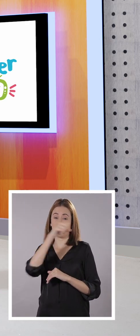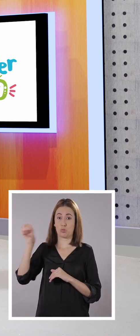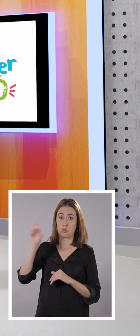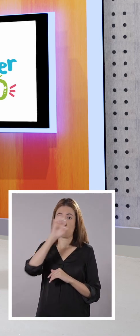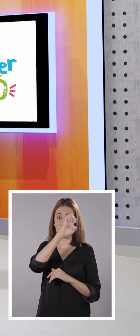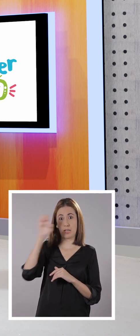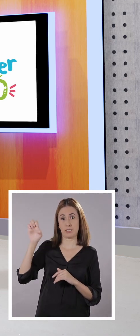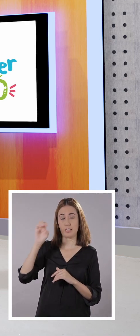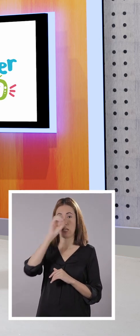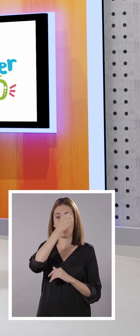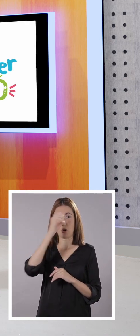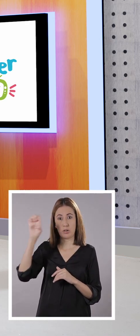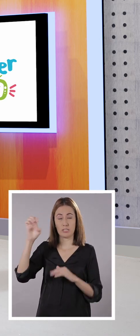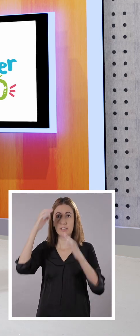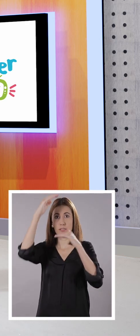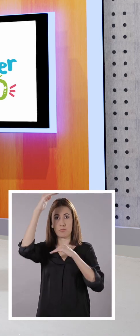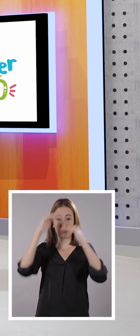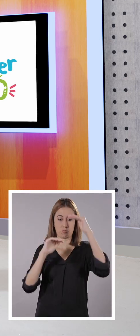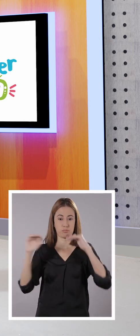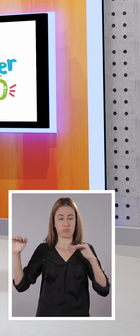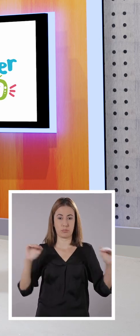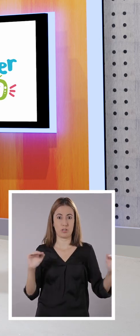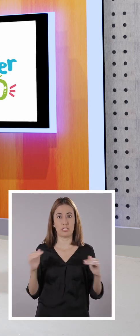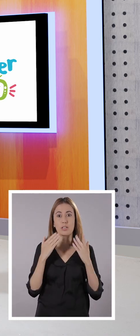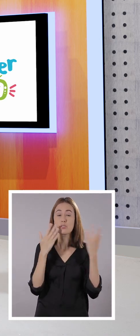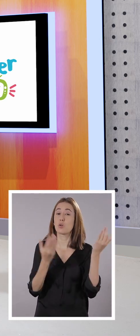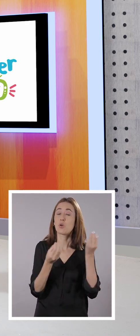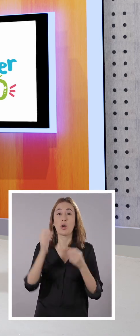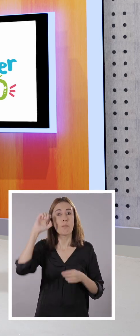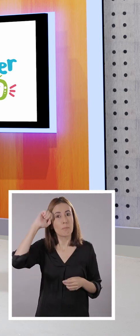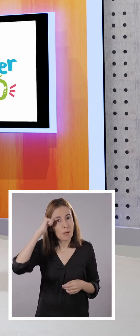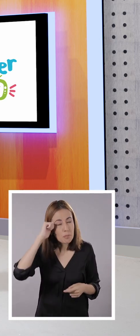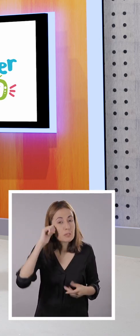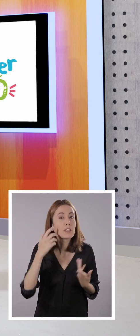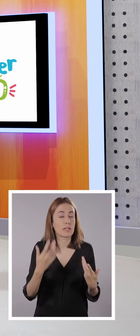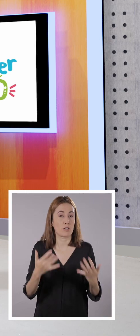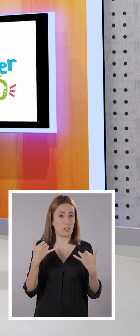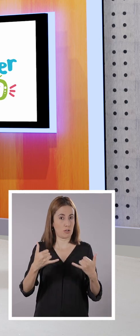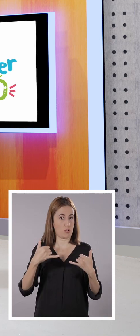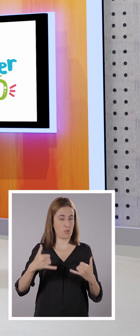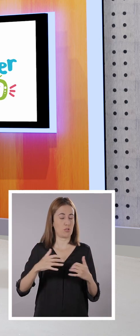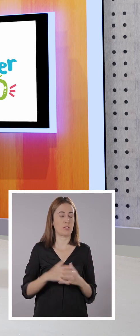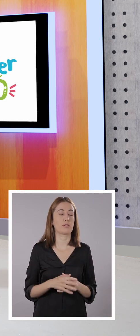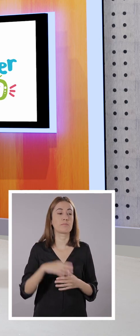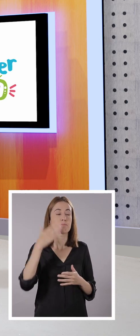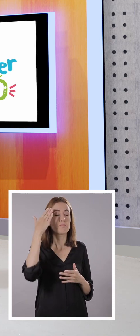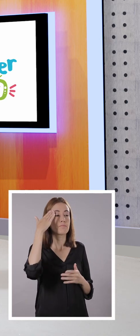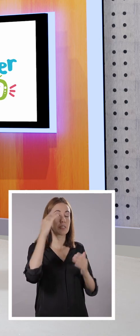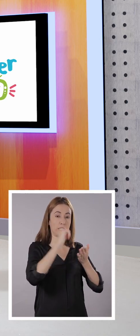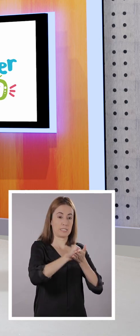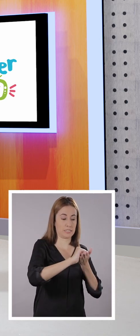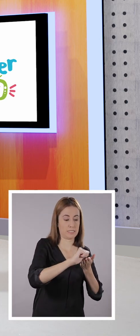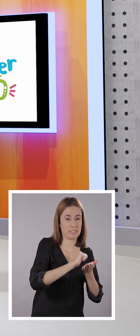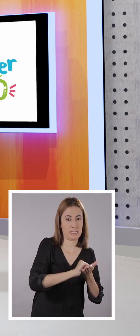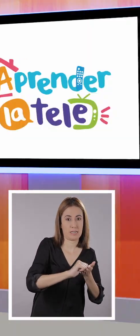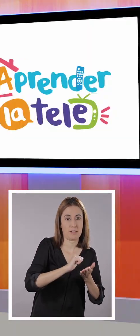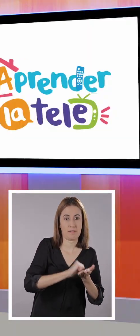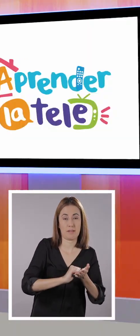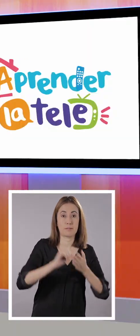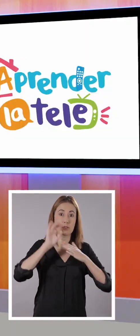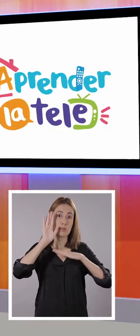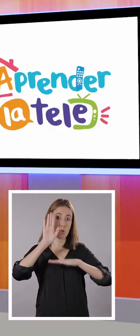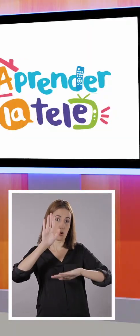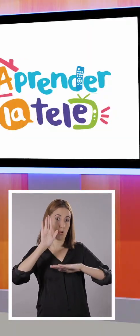oeste, norte y sur. Muy bien. Bien. Entonces, vamos a recordar lo que hicimos el día de hoy. Escribimos